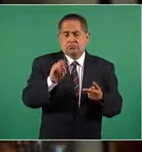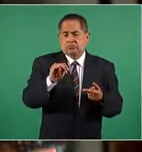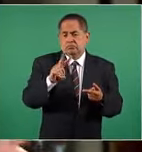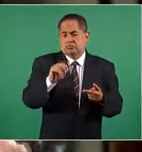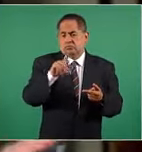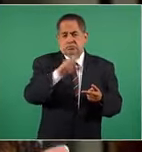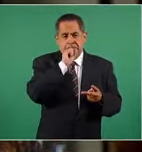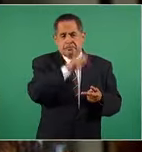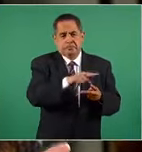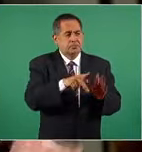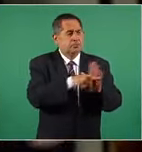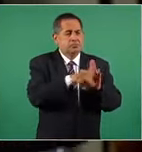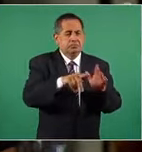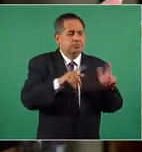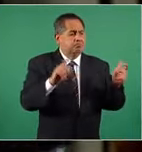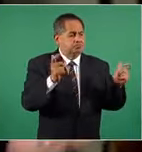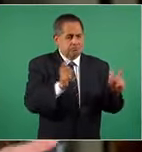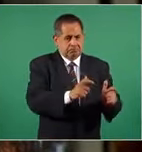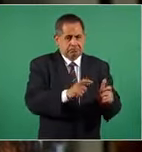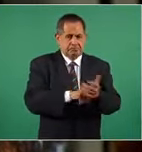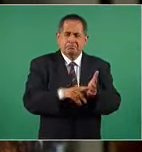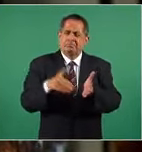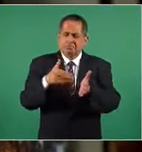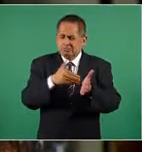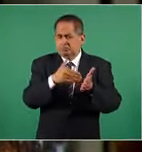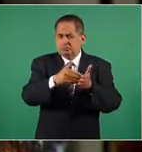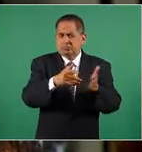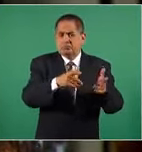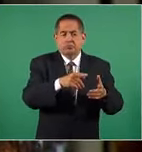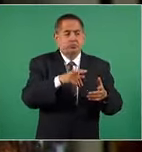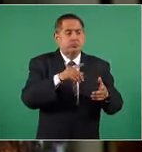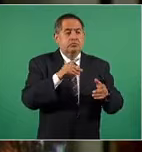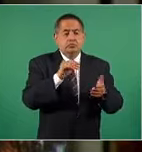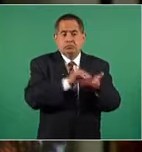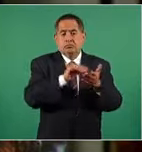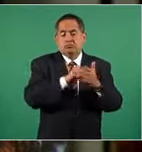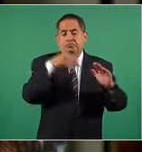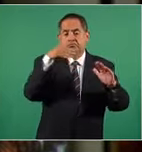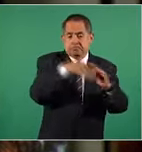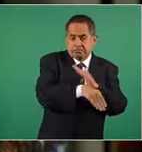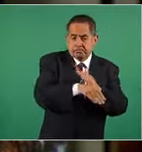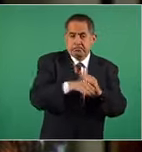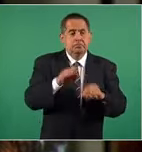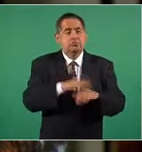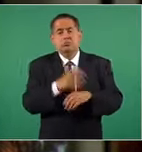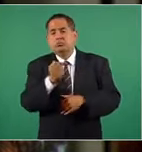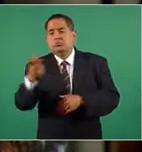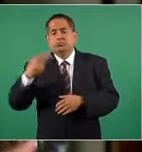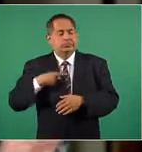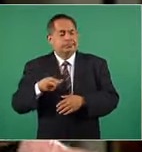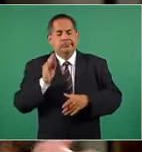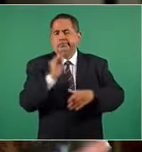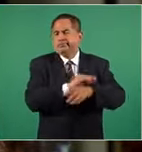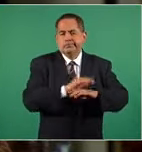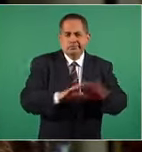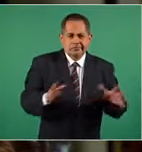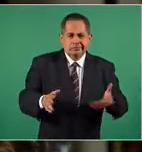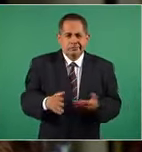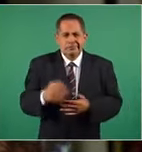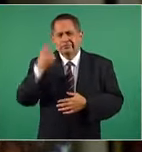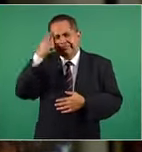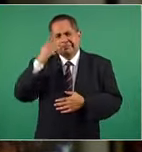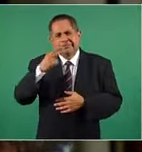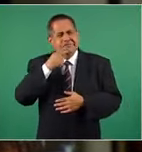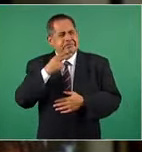mismas. Son periódicos que a pesar de estos millones están en debacle porque la gente pues les ha dado la espalda. ¿Qué caso tiene